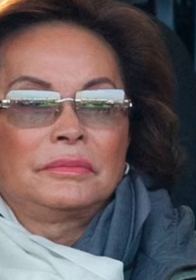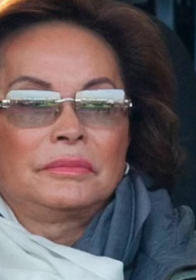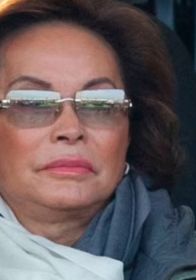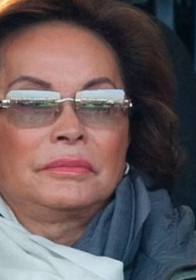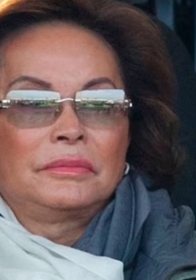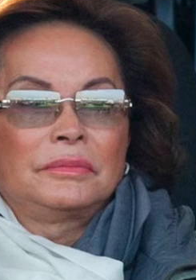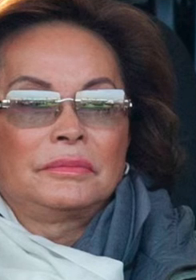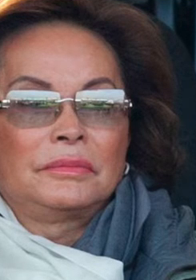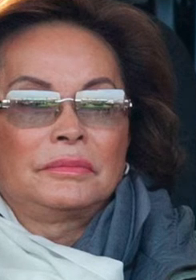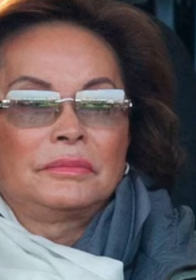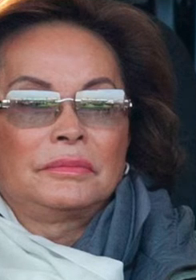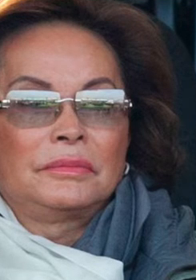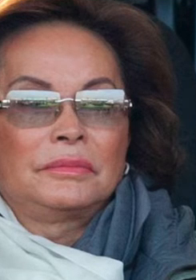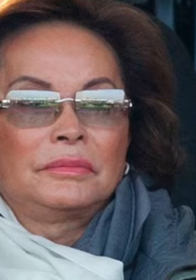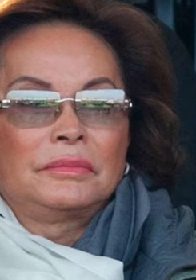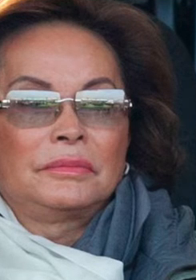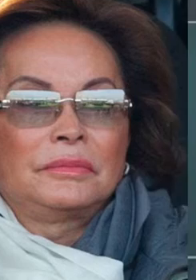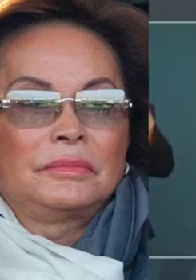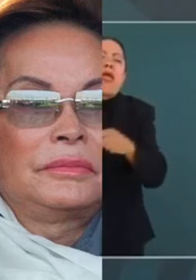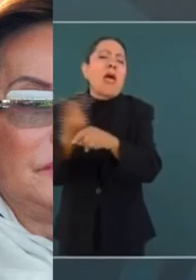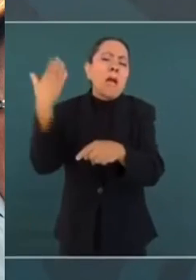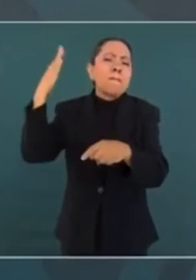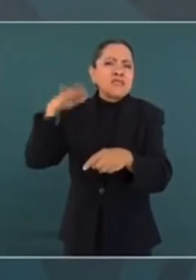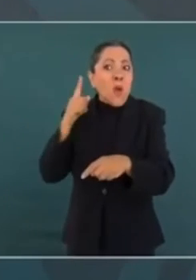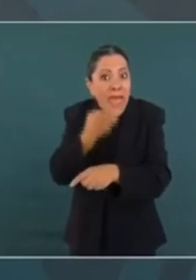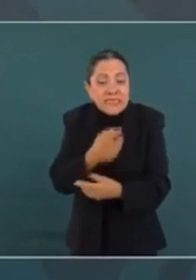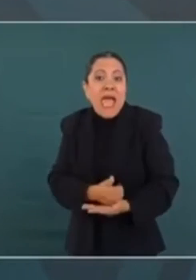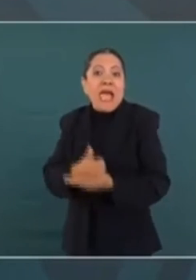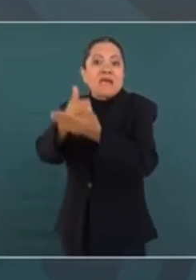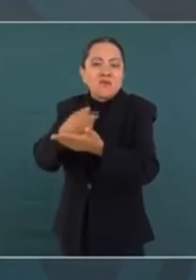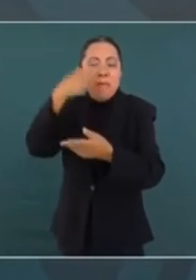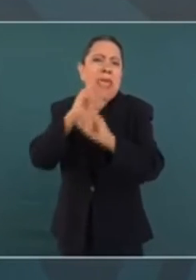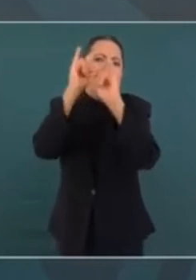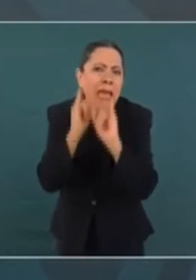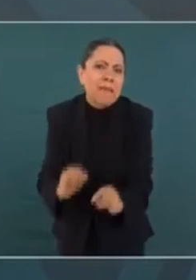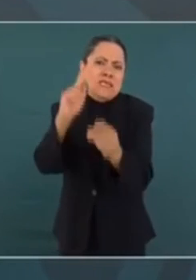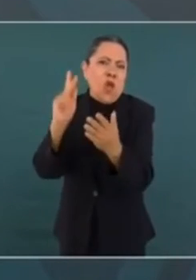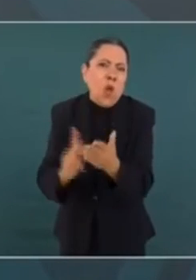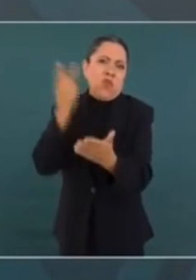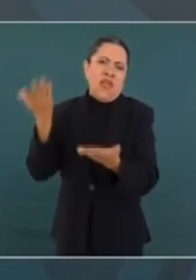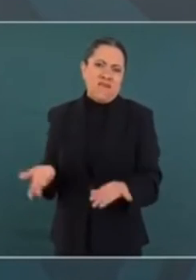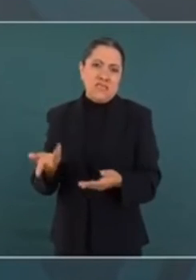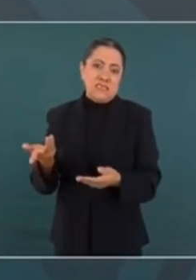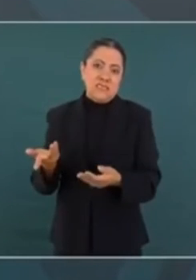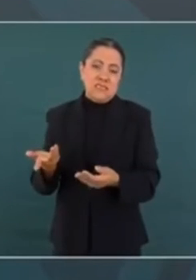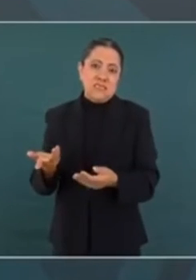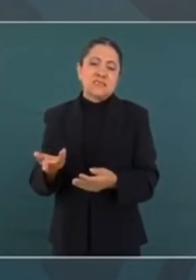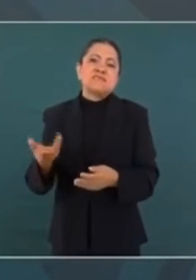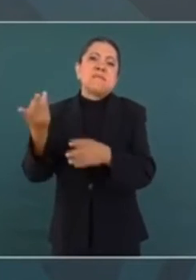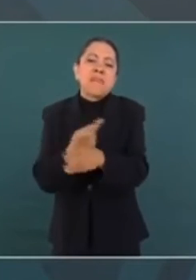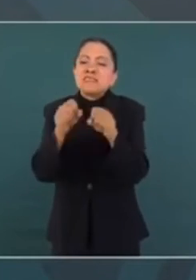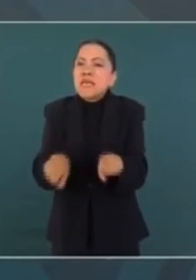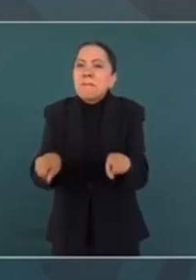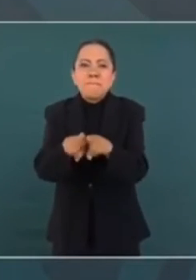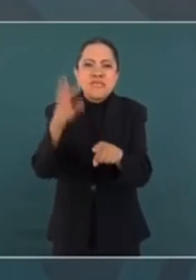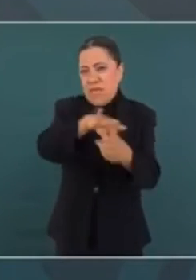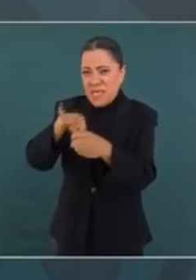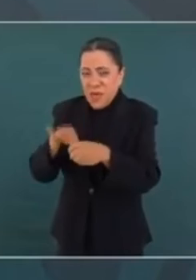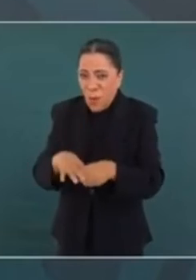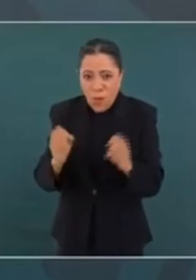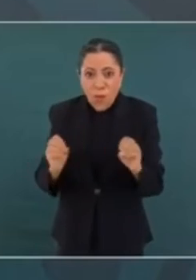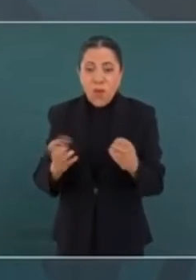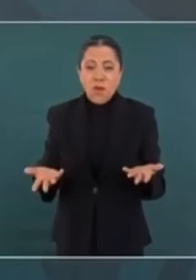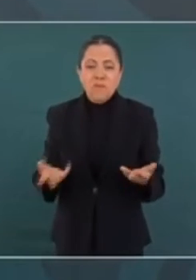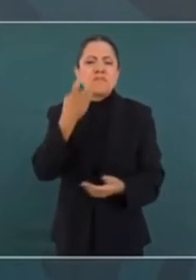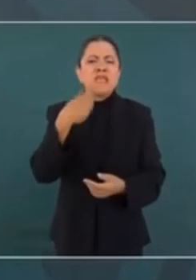y nos ayudara para que nunca más vuelva a cometerse un fraude electoral en México.